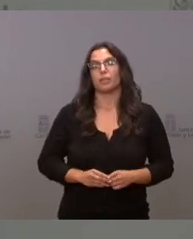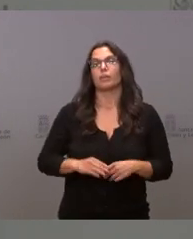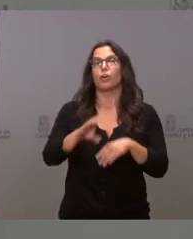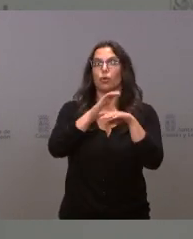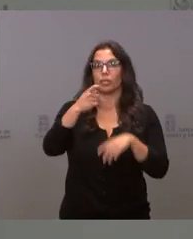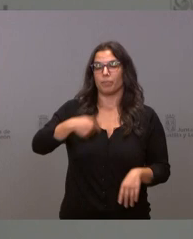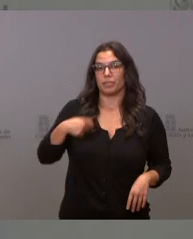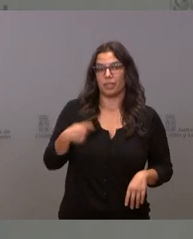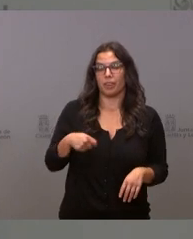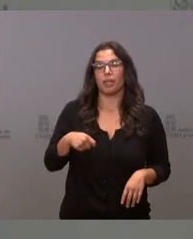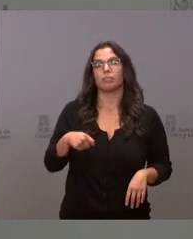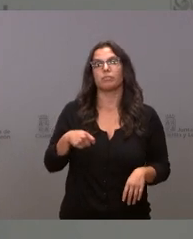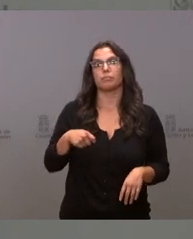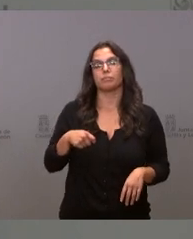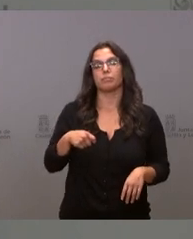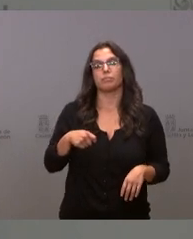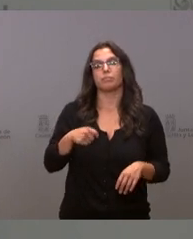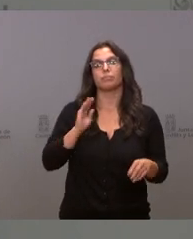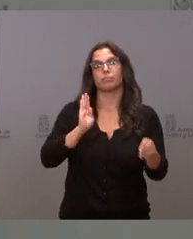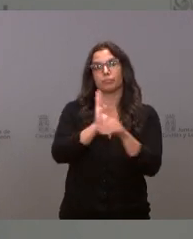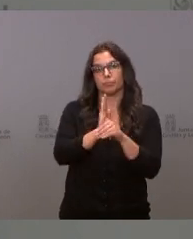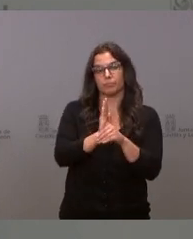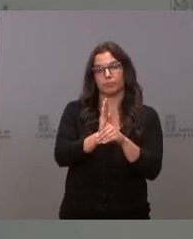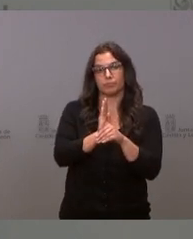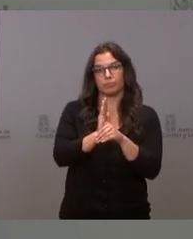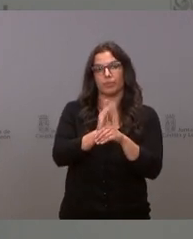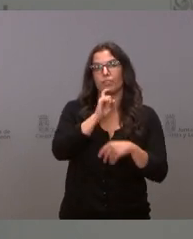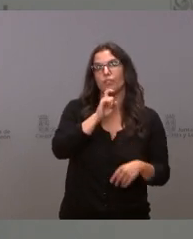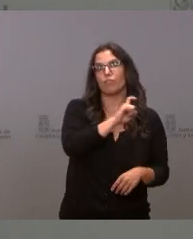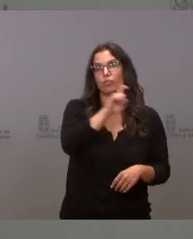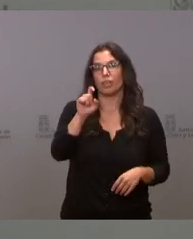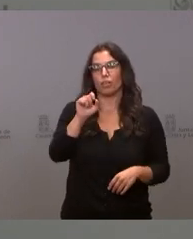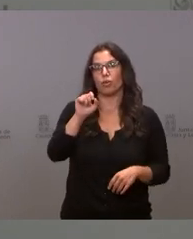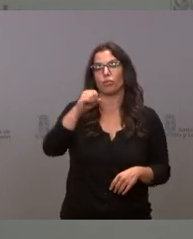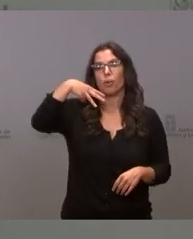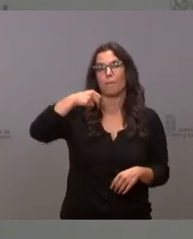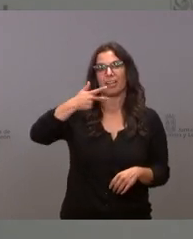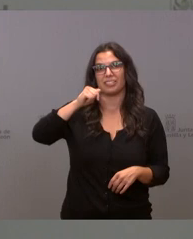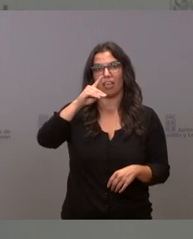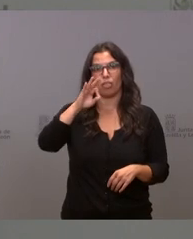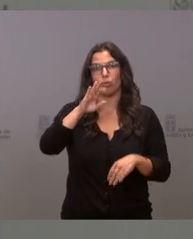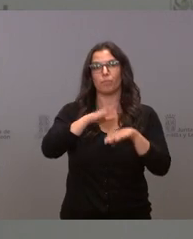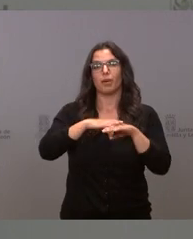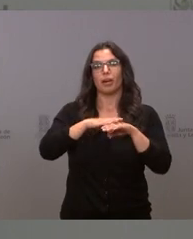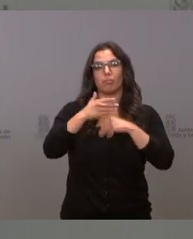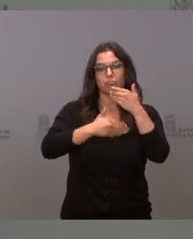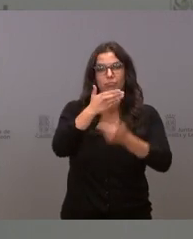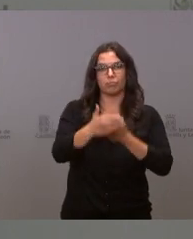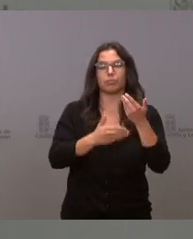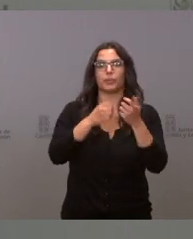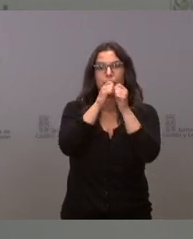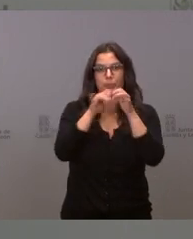Presidencia, nuestro gobierno autonómico, concede una subvención a la Fundación Antonio Machado para avanzar en la difusión de la Agenda